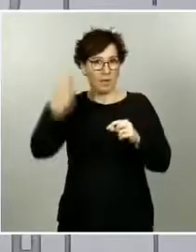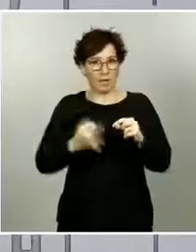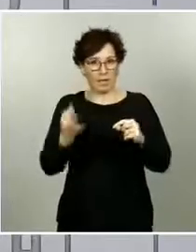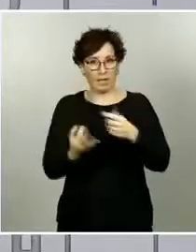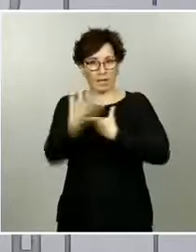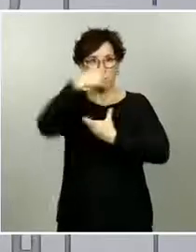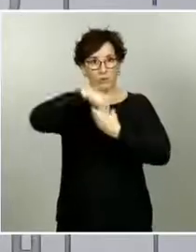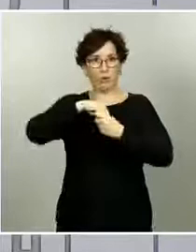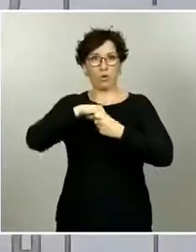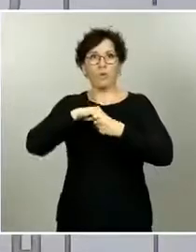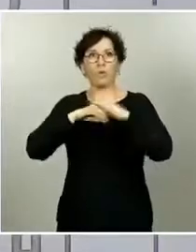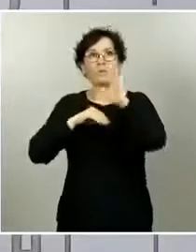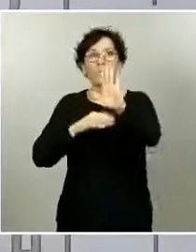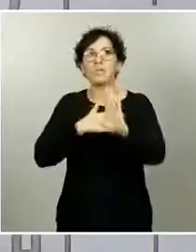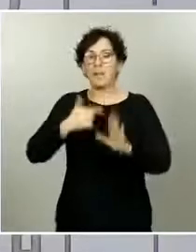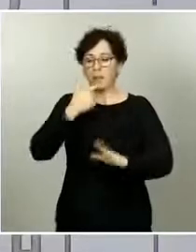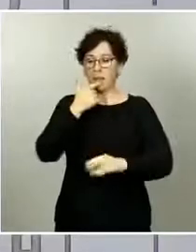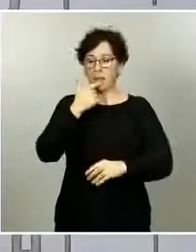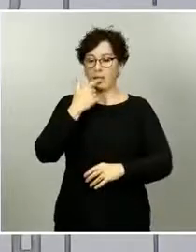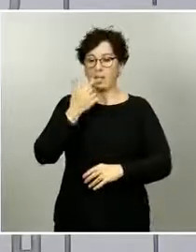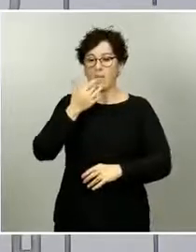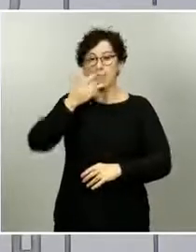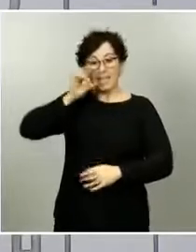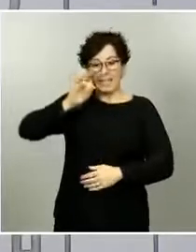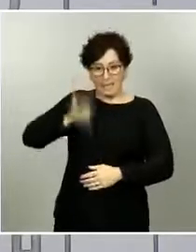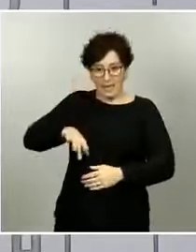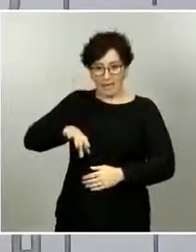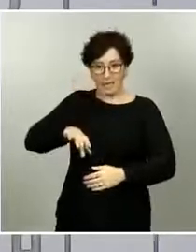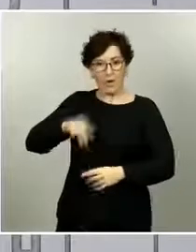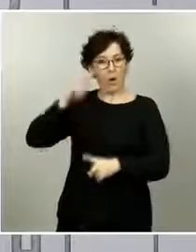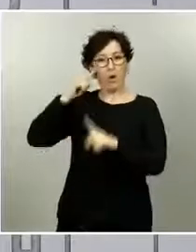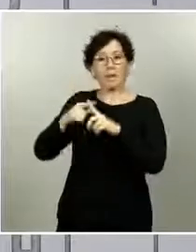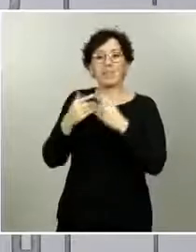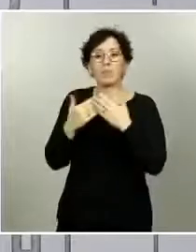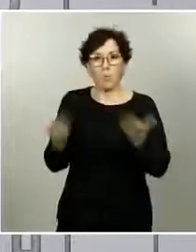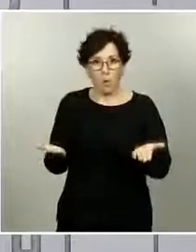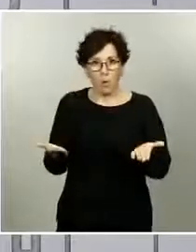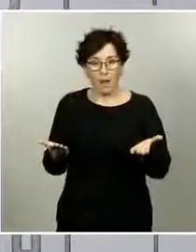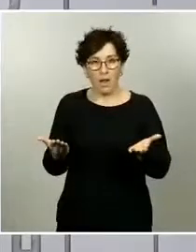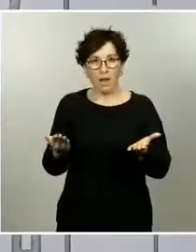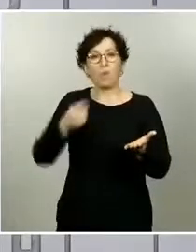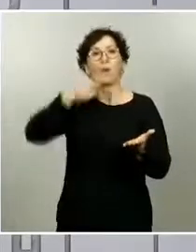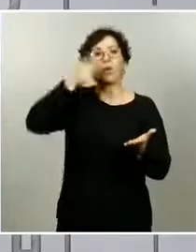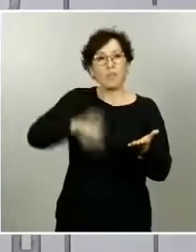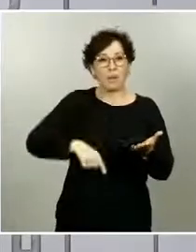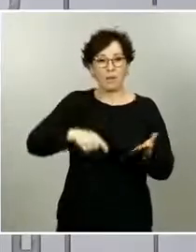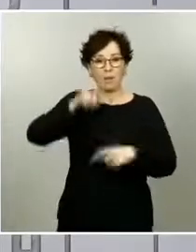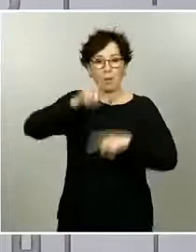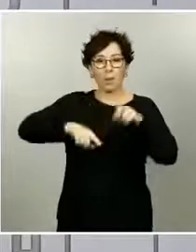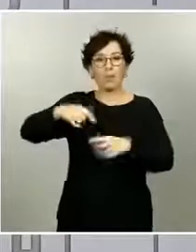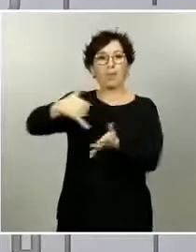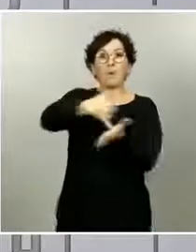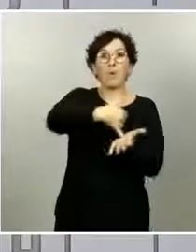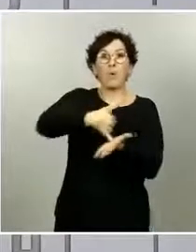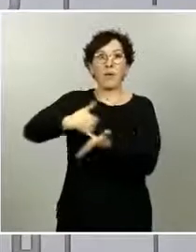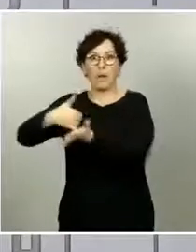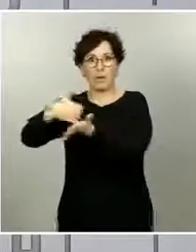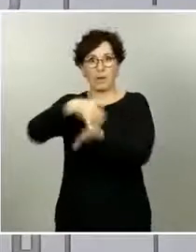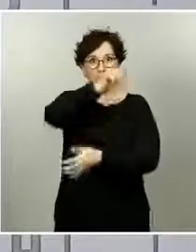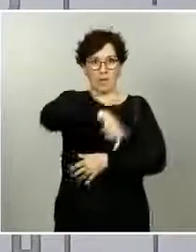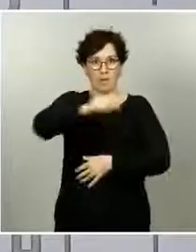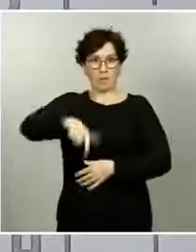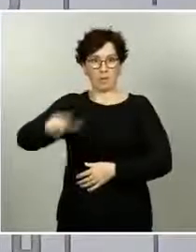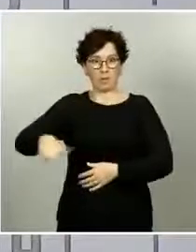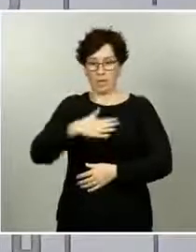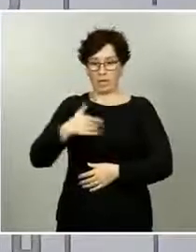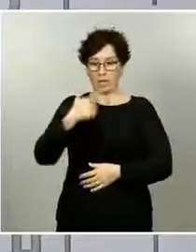riesgo. Por lo tanto, esto hay que valorarlo no solamente en cuanto a quién la lleva y cuál es el objetivo de llevarla, sino también